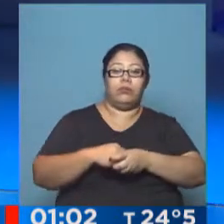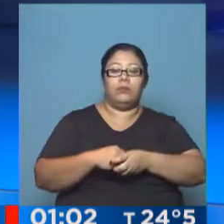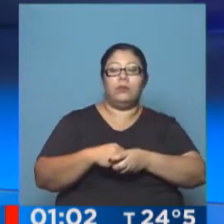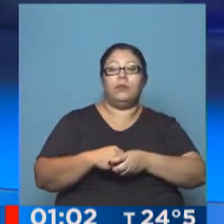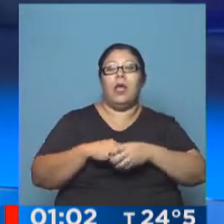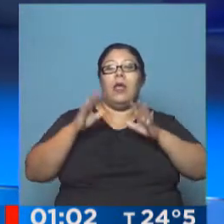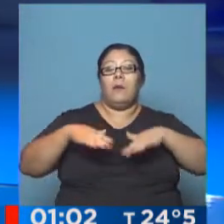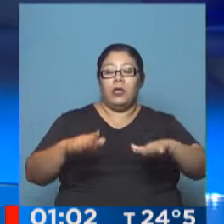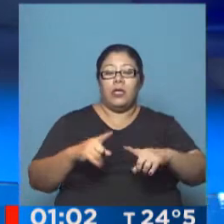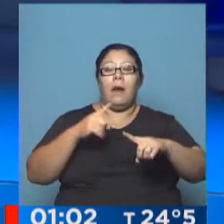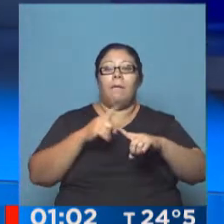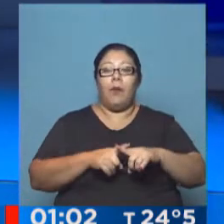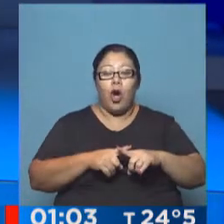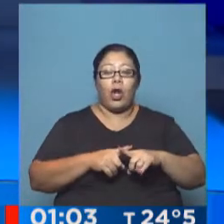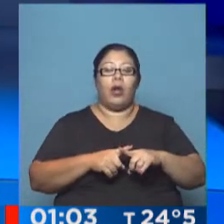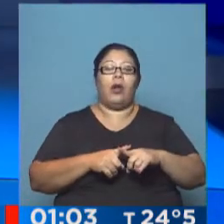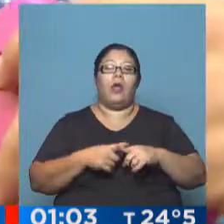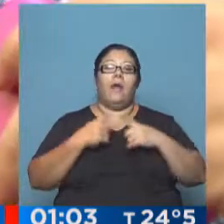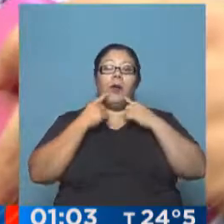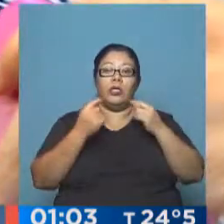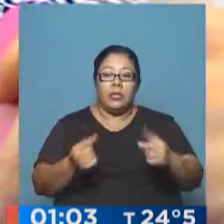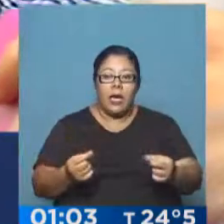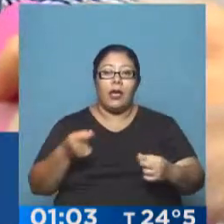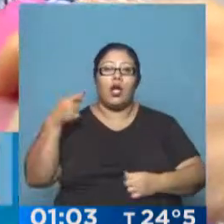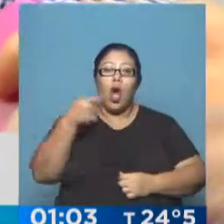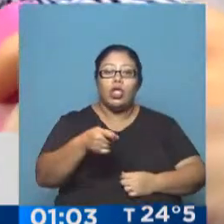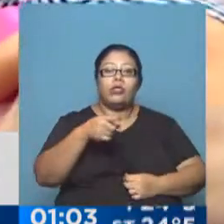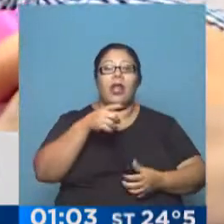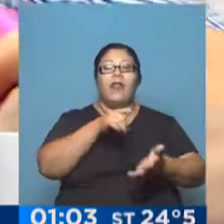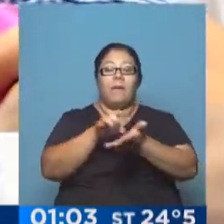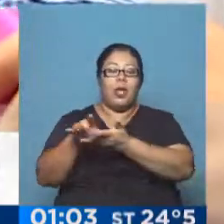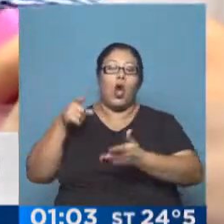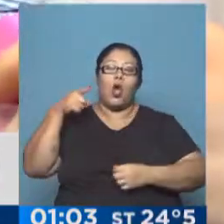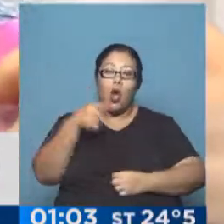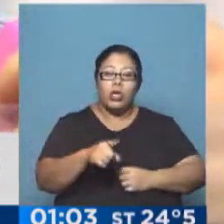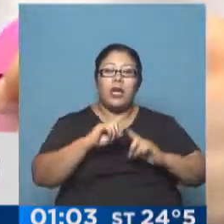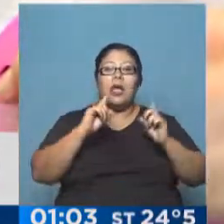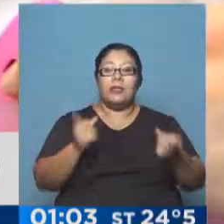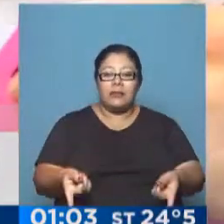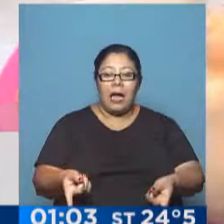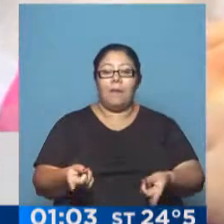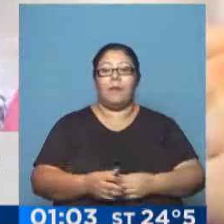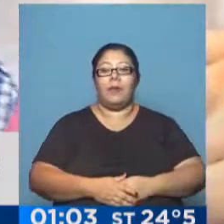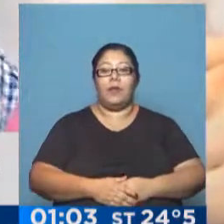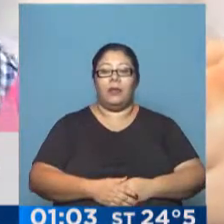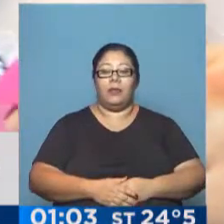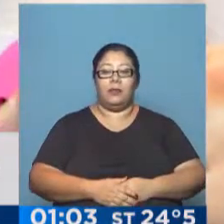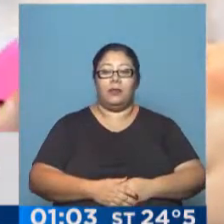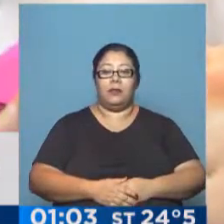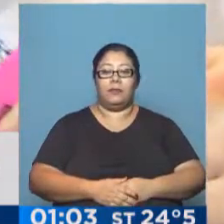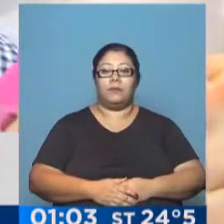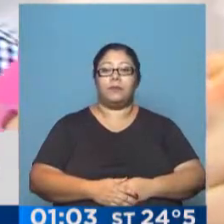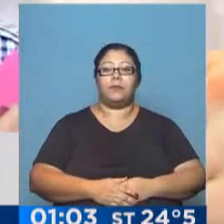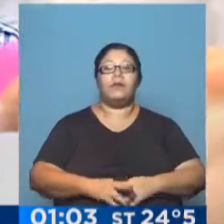el ajuste y la criminalización de la protesta social. Esperamos que el gobierno tenga en cuenta este reclamo masivo, nos